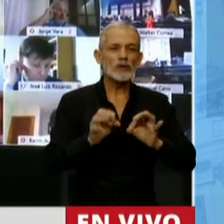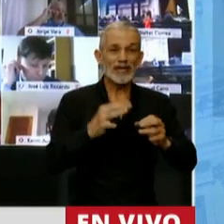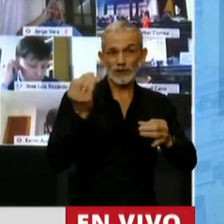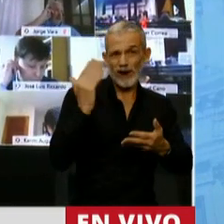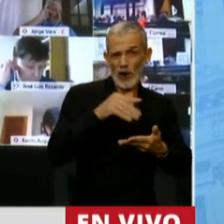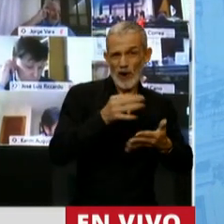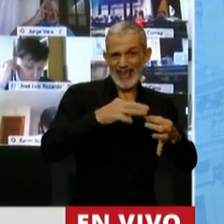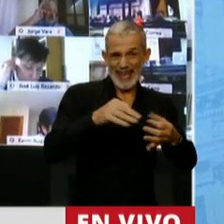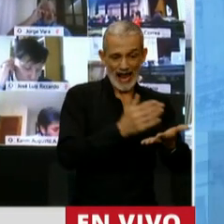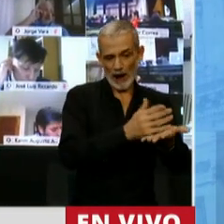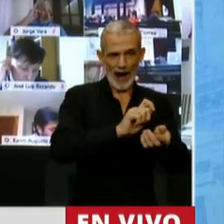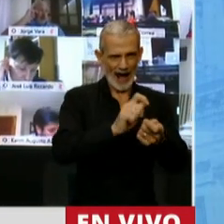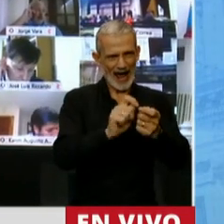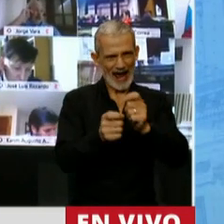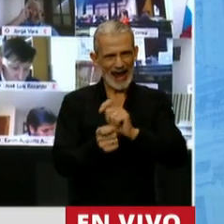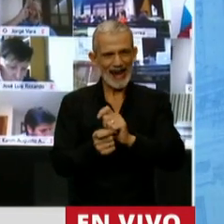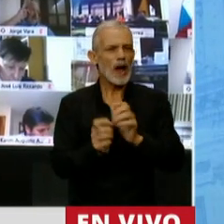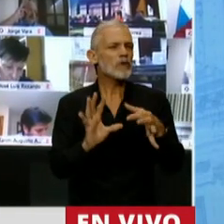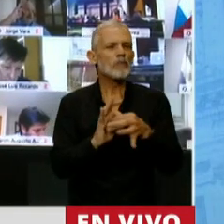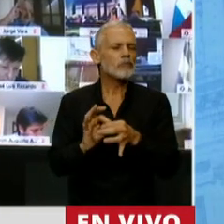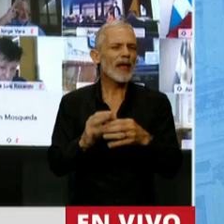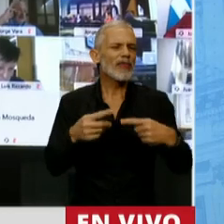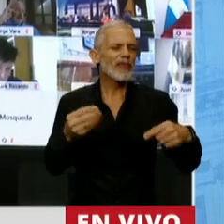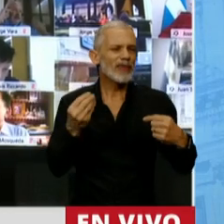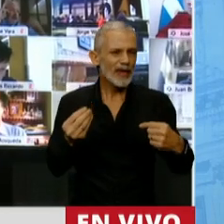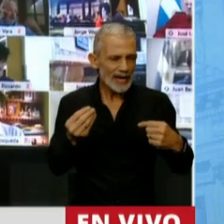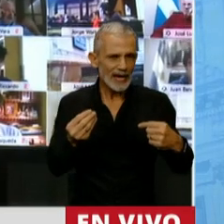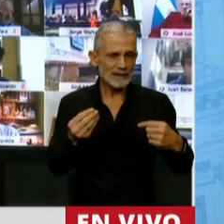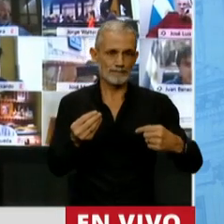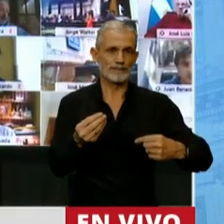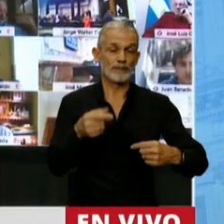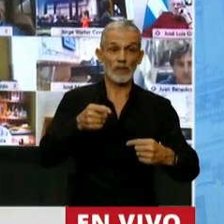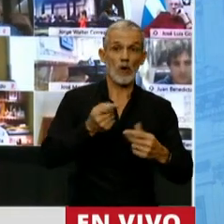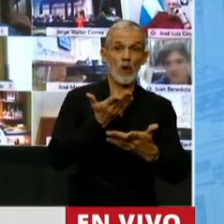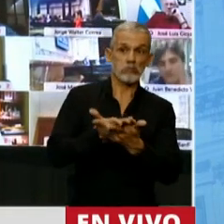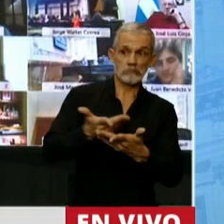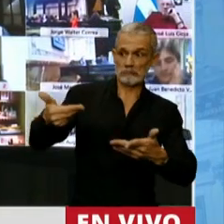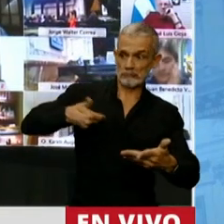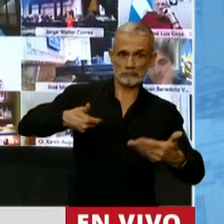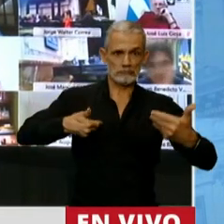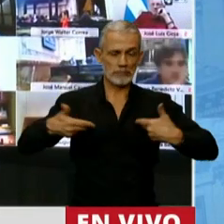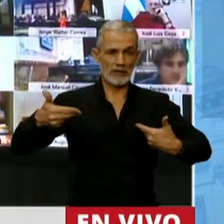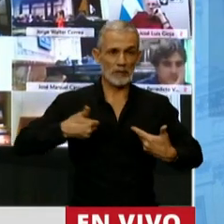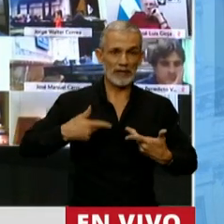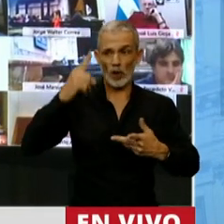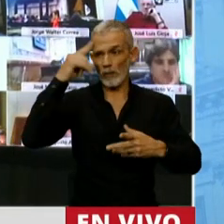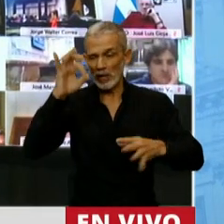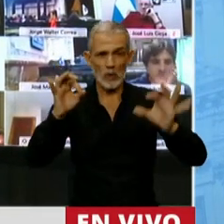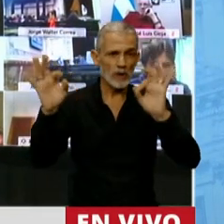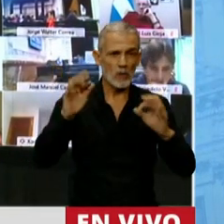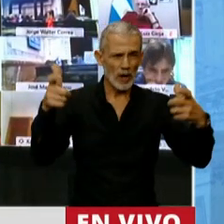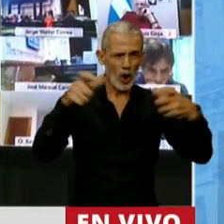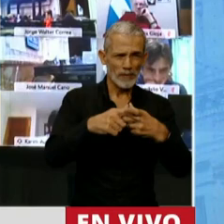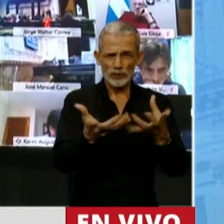original que tienen que ver con planteos que se hicieron en el